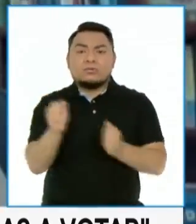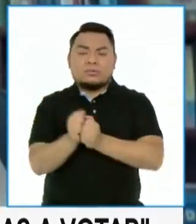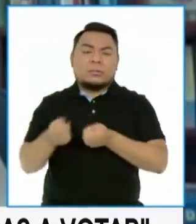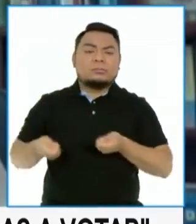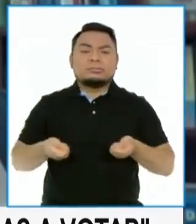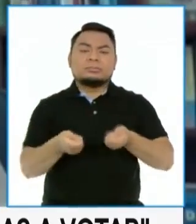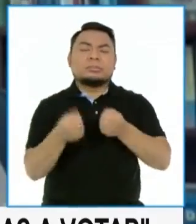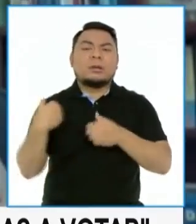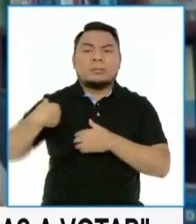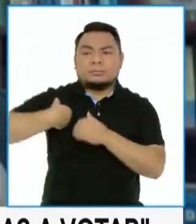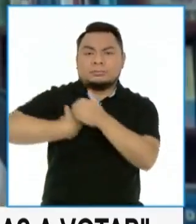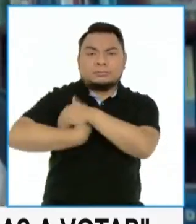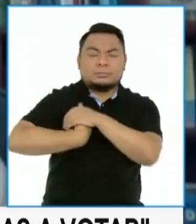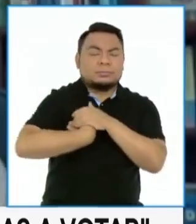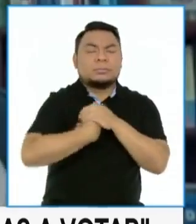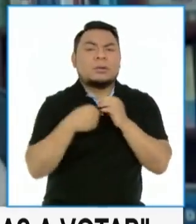confianza.